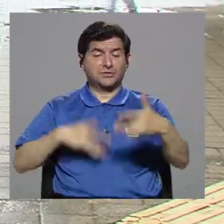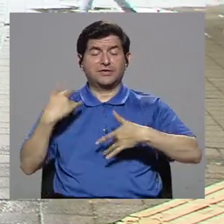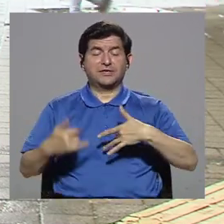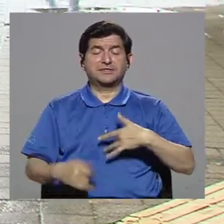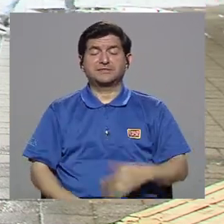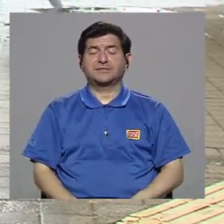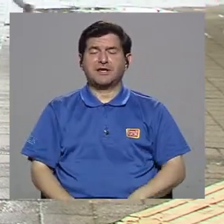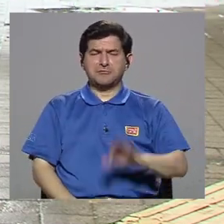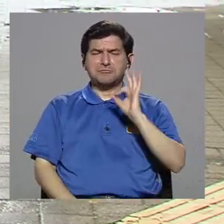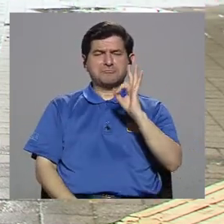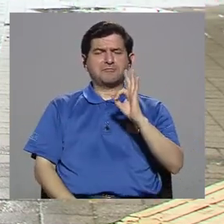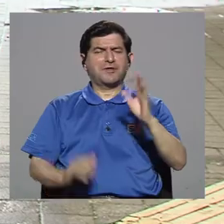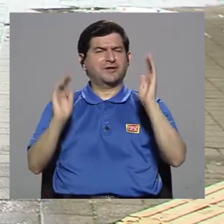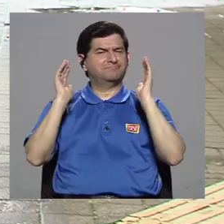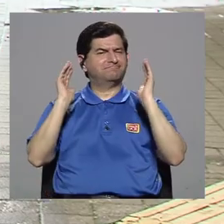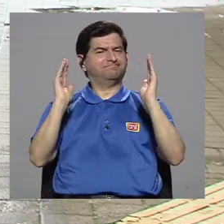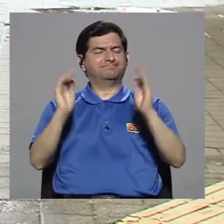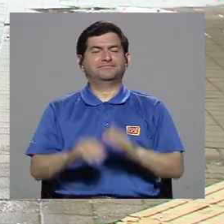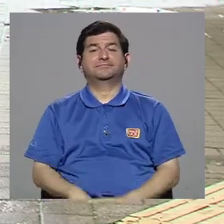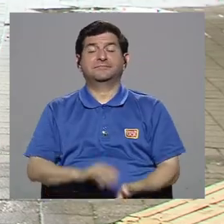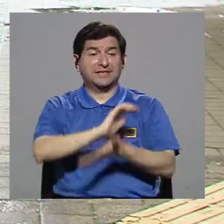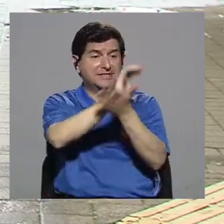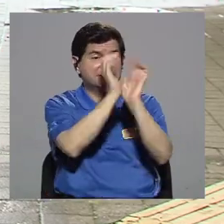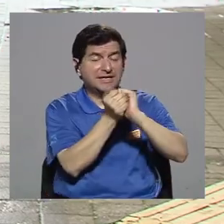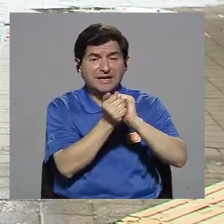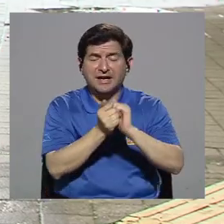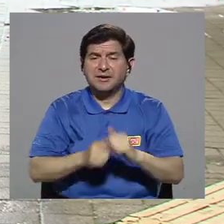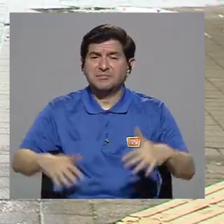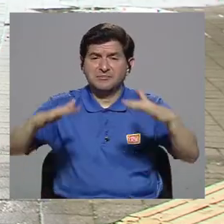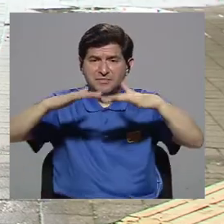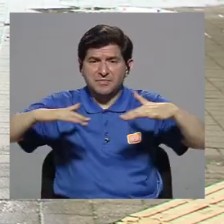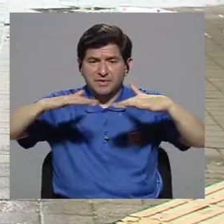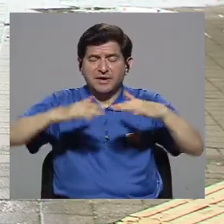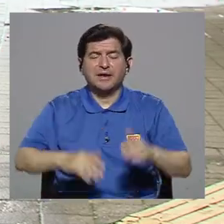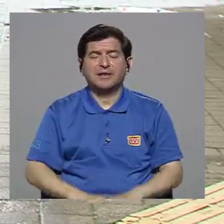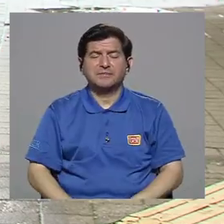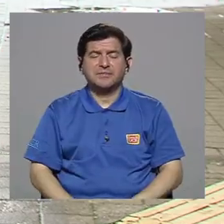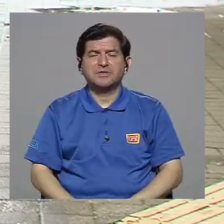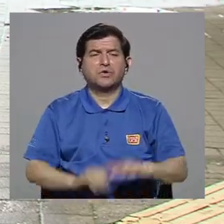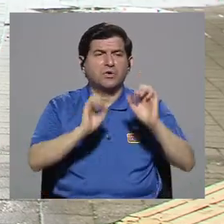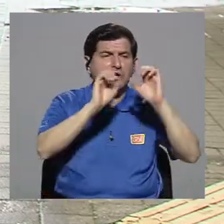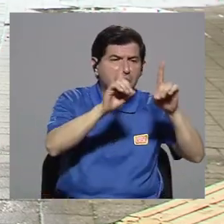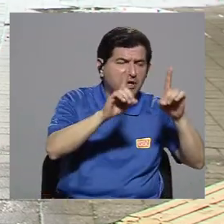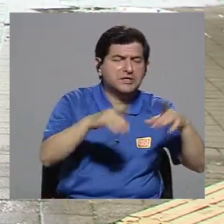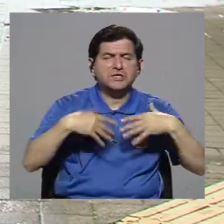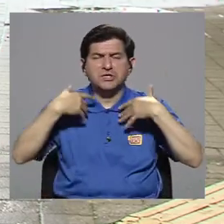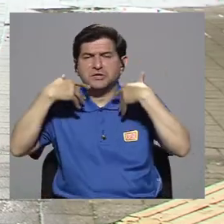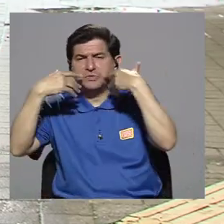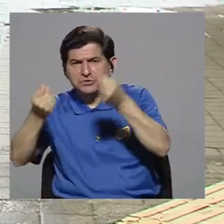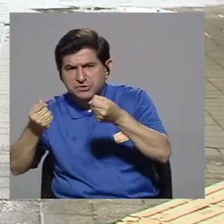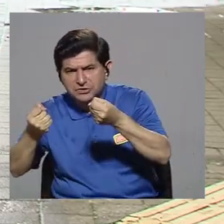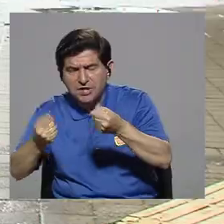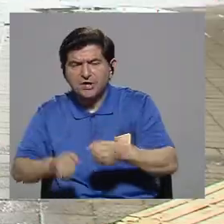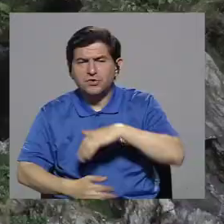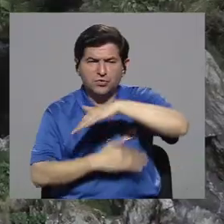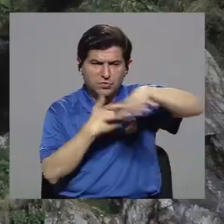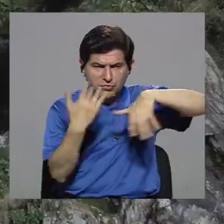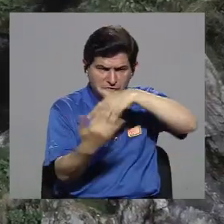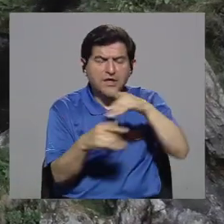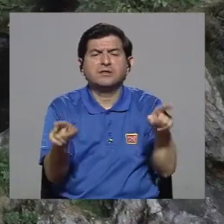también. O se revierten en otros ámbitos como la parte educativa, la parte de salud, la parte de interacción inclusive.